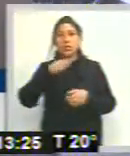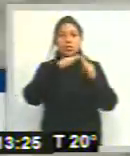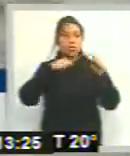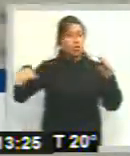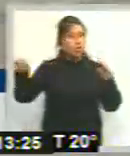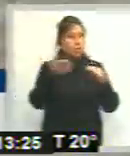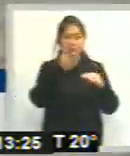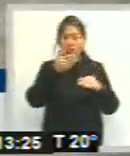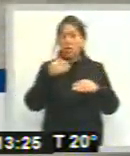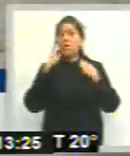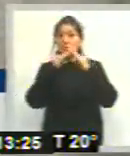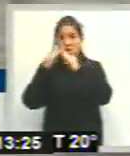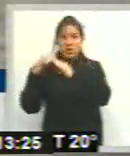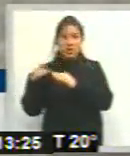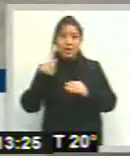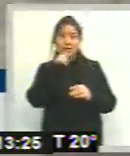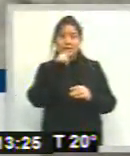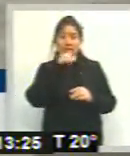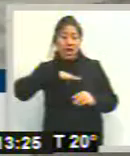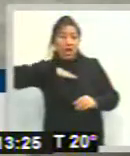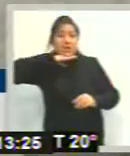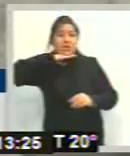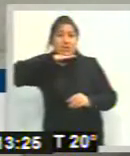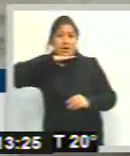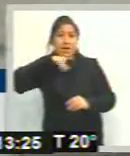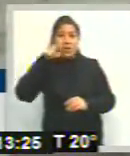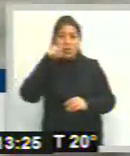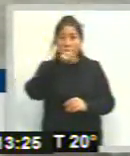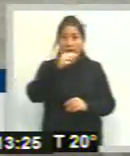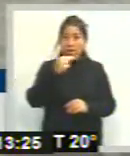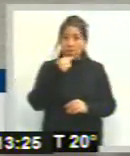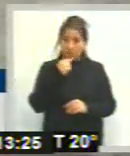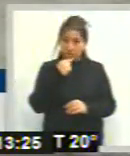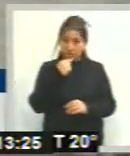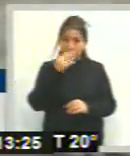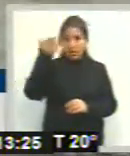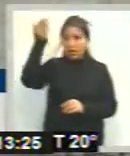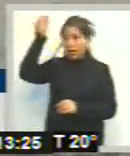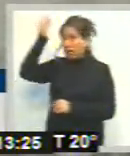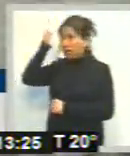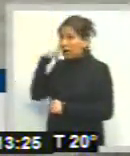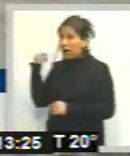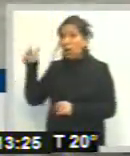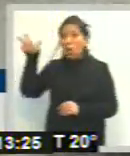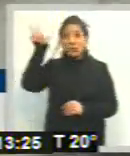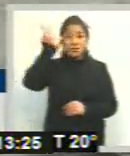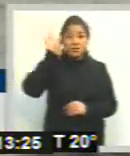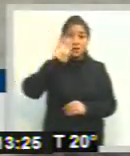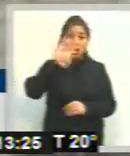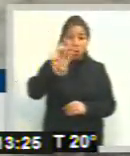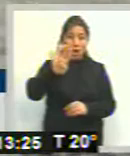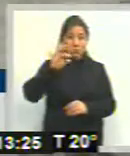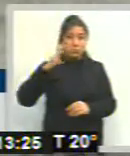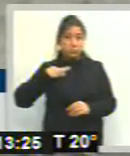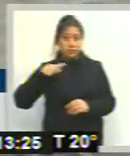barrios que han sufrido la inundación en el año 2011. No hay que olvidarse que había sucedido esto históricamente en el año 84, existían los